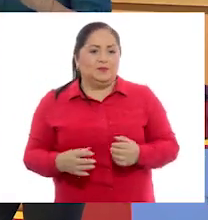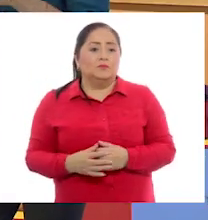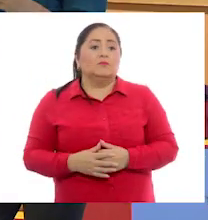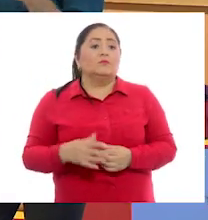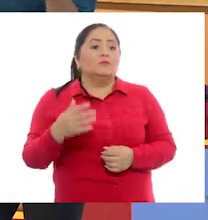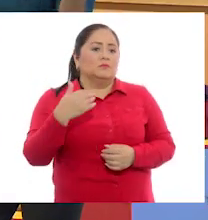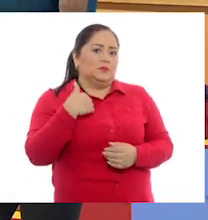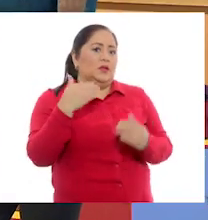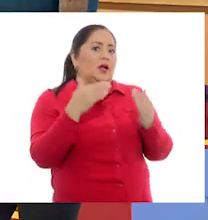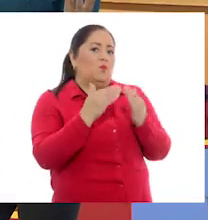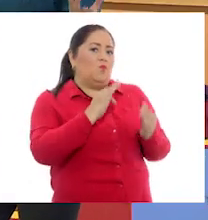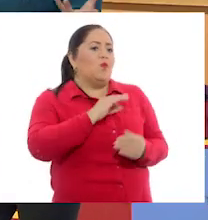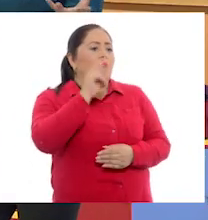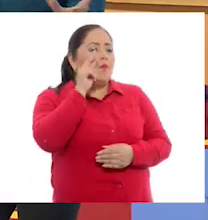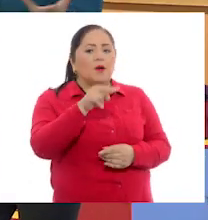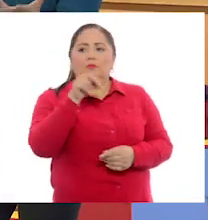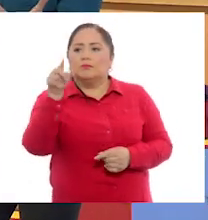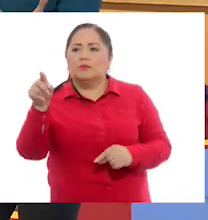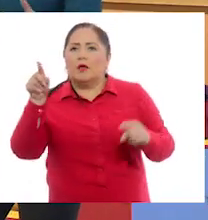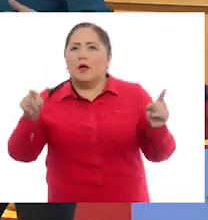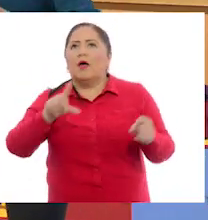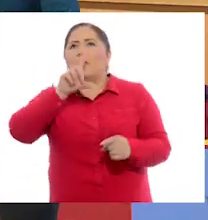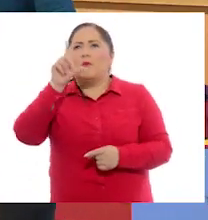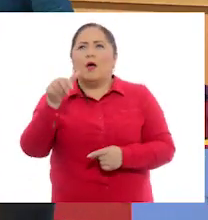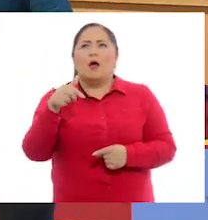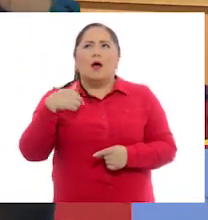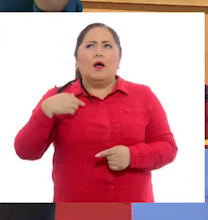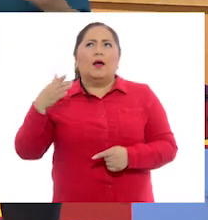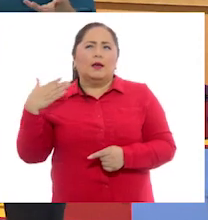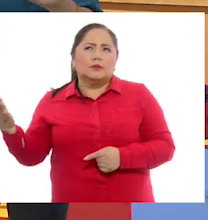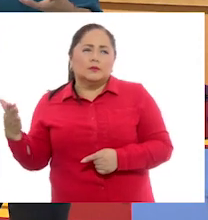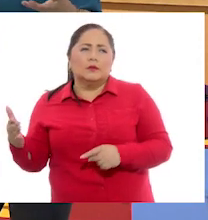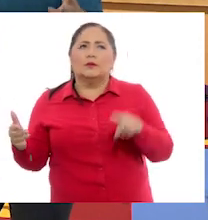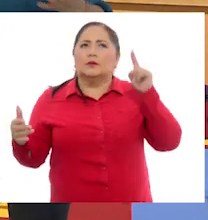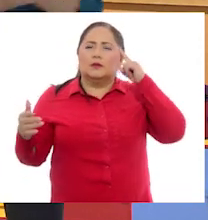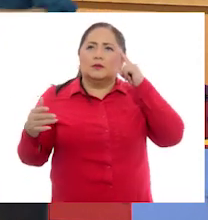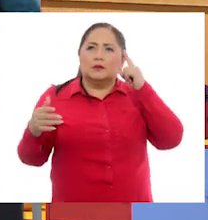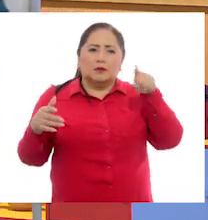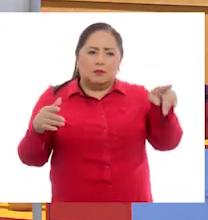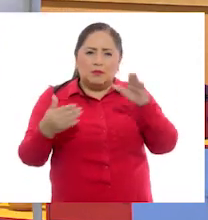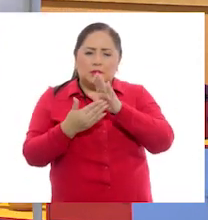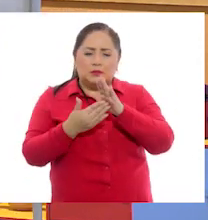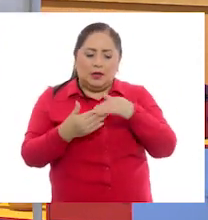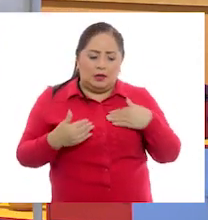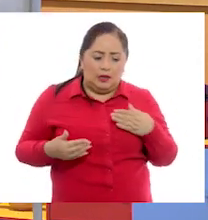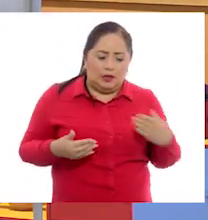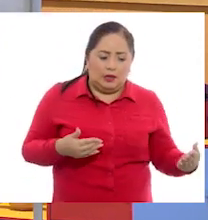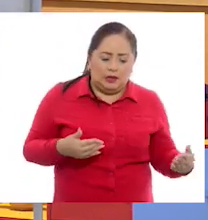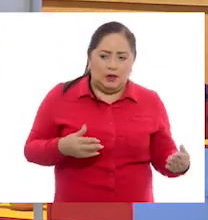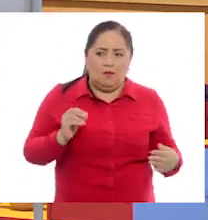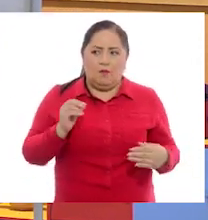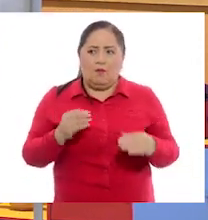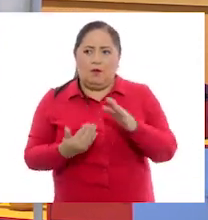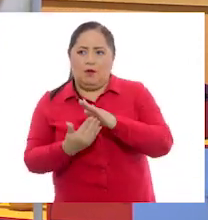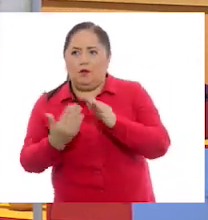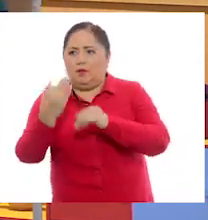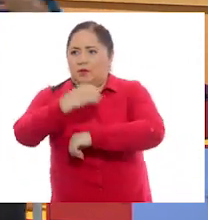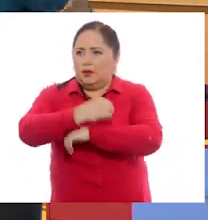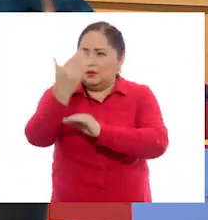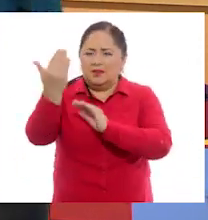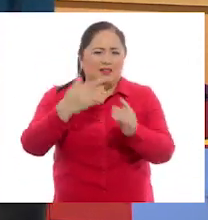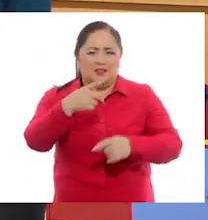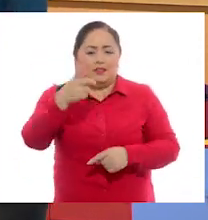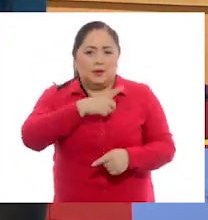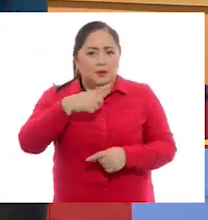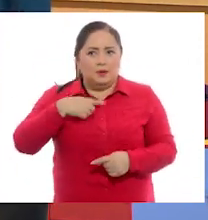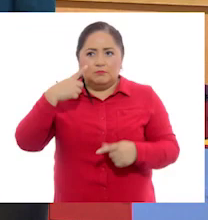pueden ver los objetos donde están y empezar a preguntarse. A ver, ¿este está del lado derecho o del lado izquierdo? ¿La mesa está del lado de? ¿Qué lado está? ¿Y